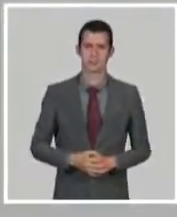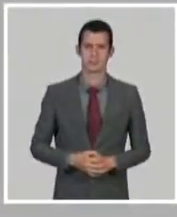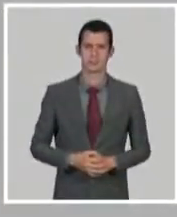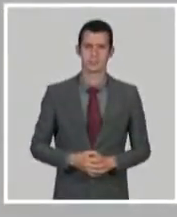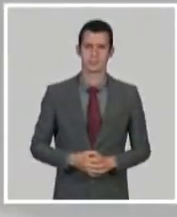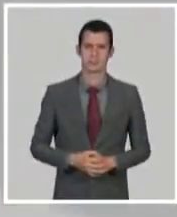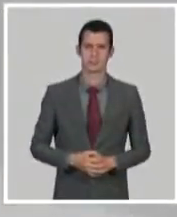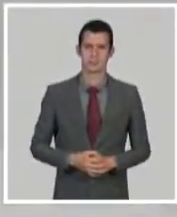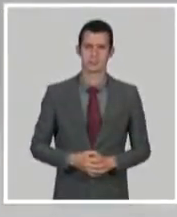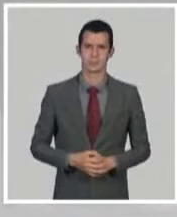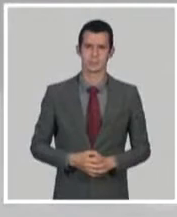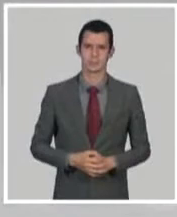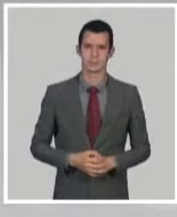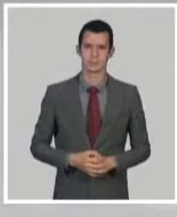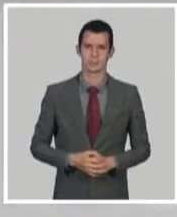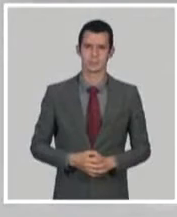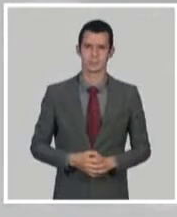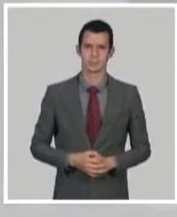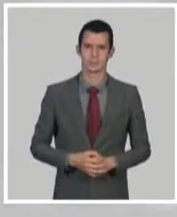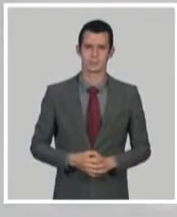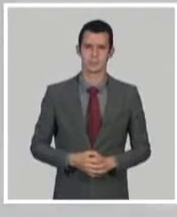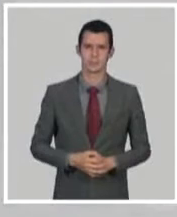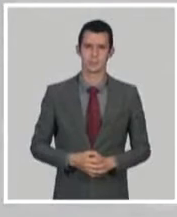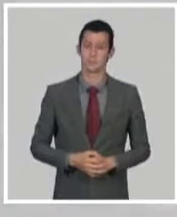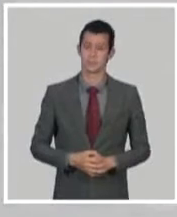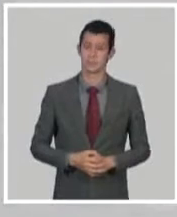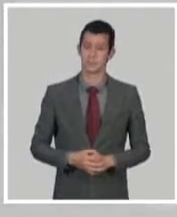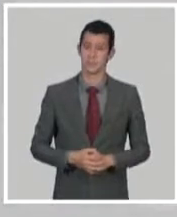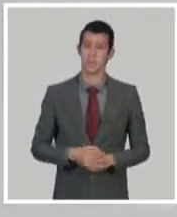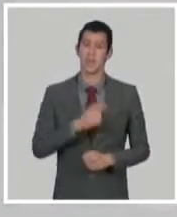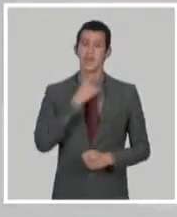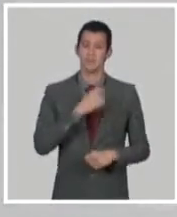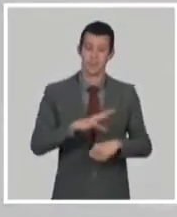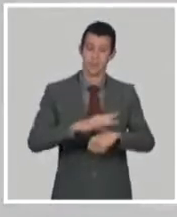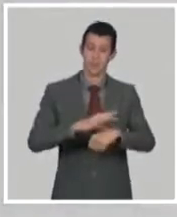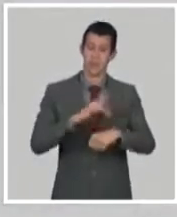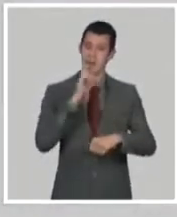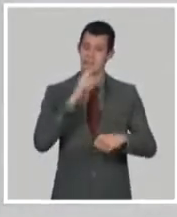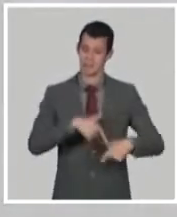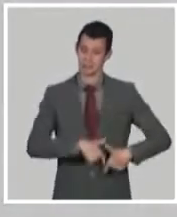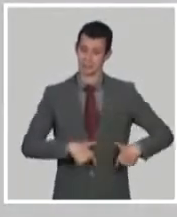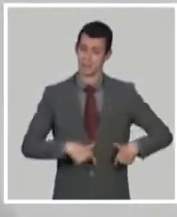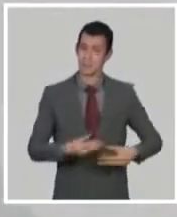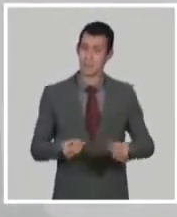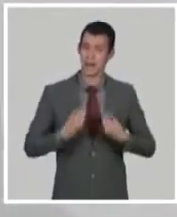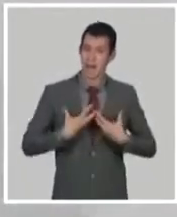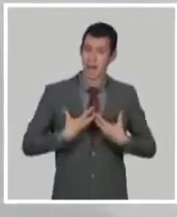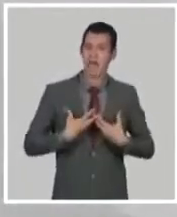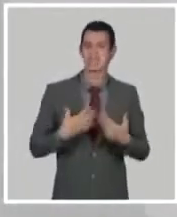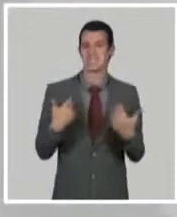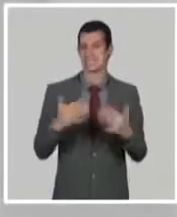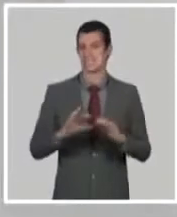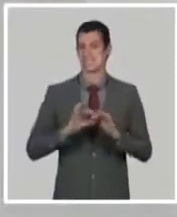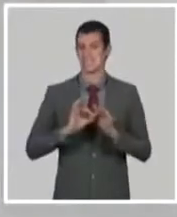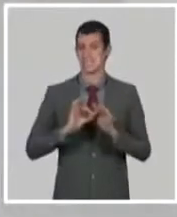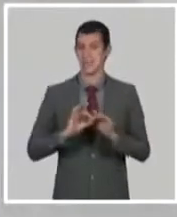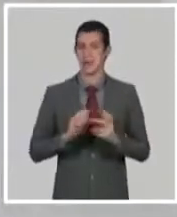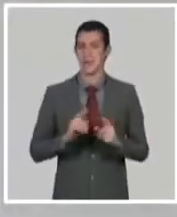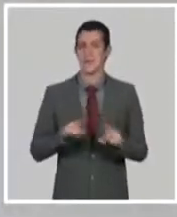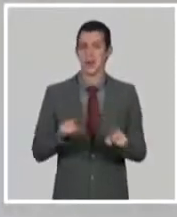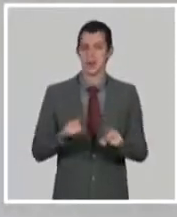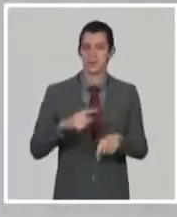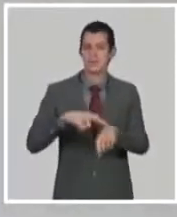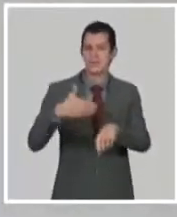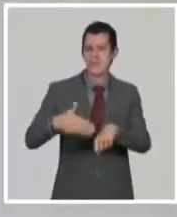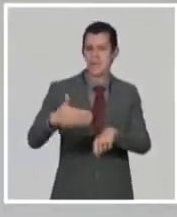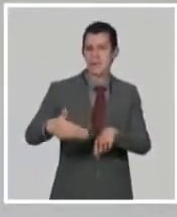inmunomoduladoras muy importantes que inducen la inmunidad innata, que es la inmunidad que